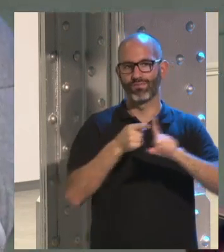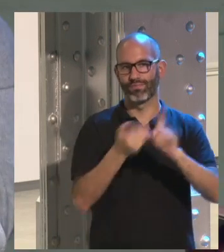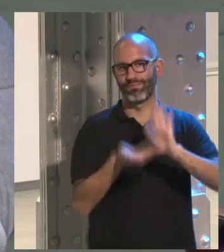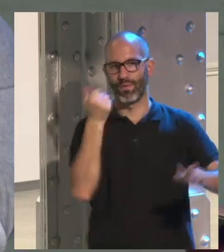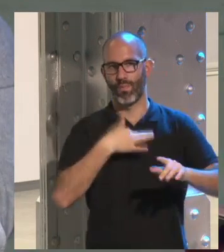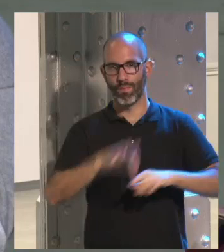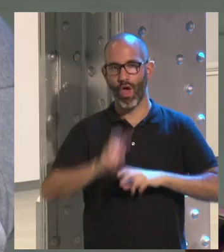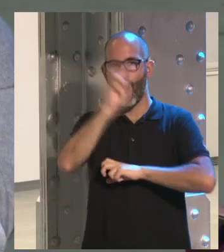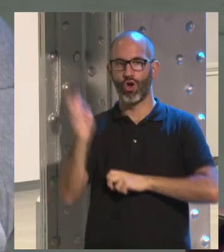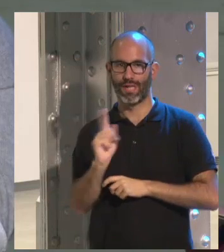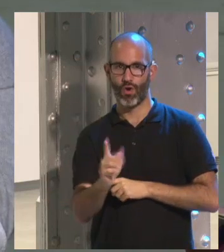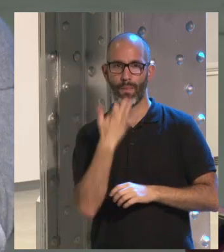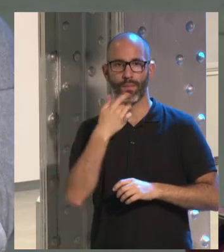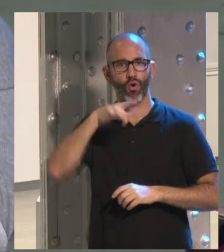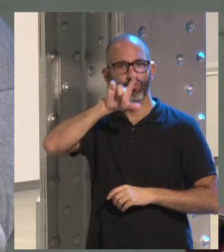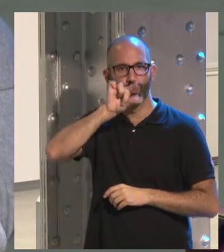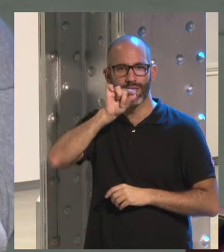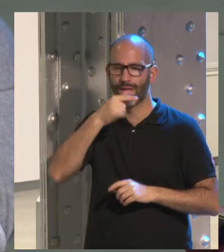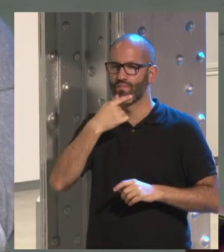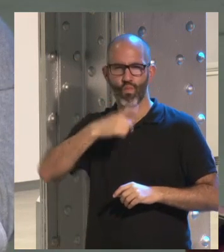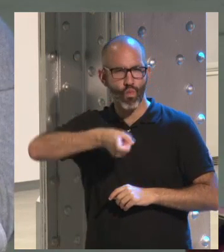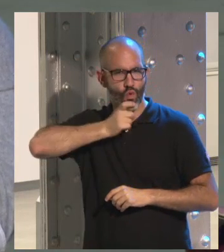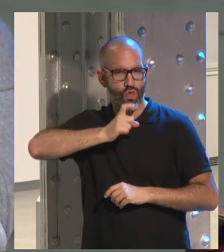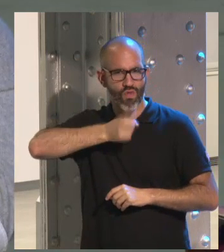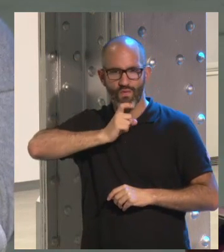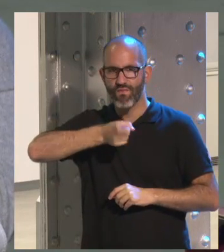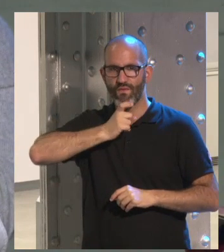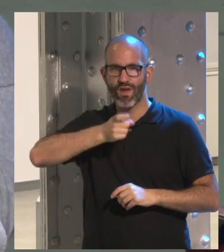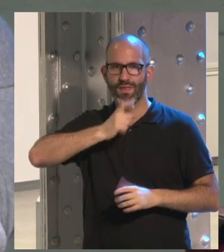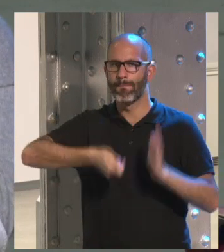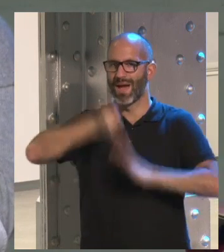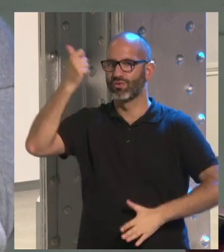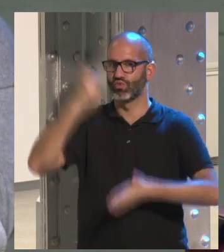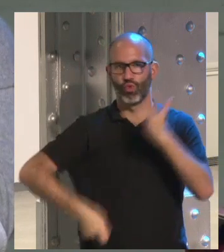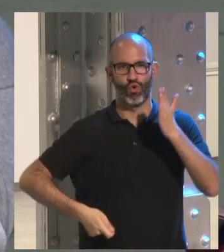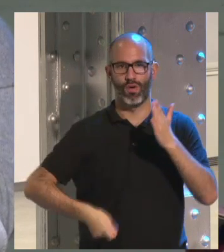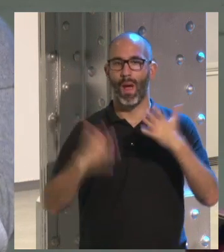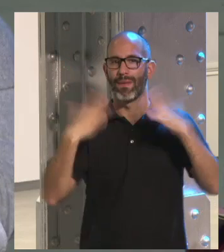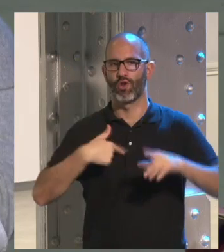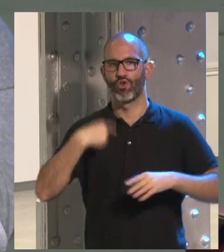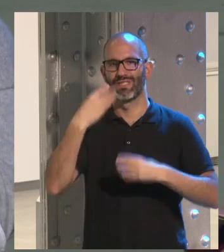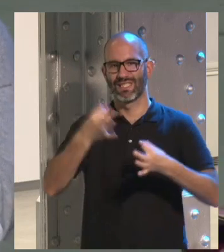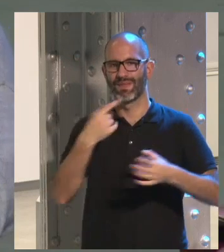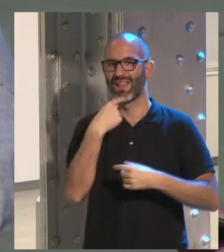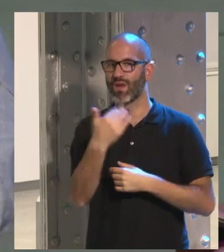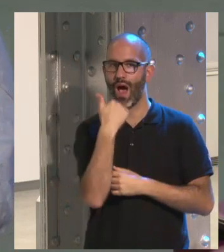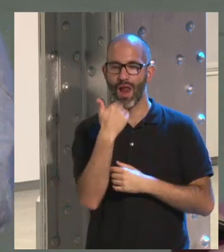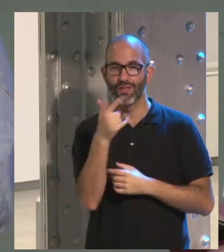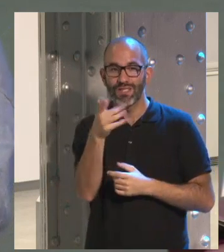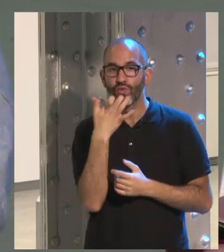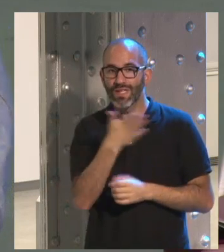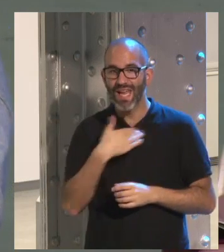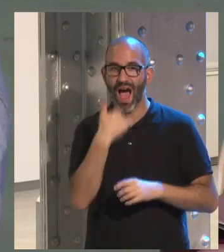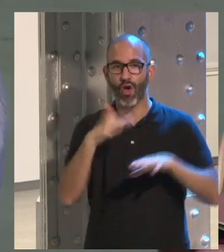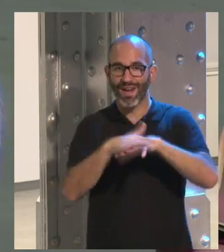imágenes. Ya te digo que Twitter es muy complicado, Twitter es más durillo, pero yo siempre te diría una cosa, nunca te vayas... O sea, si quieres